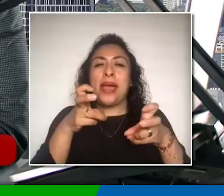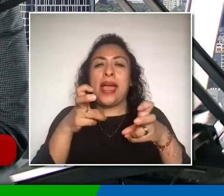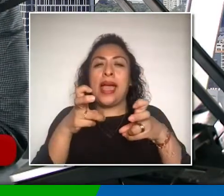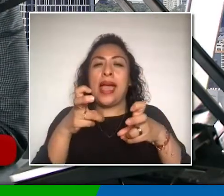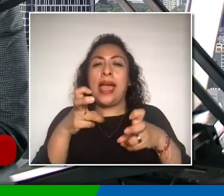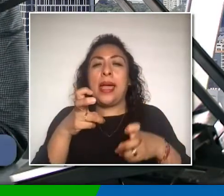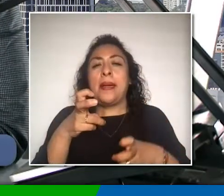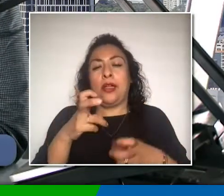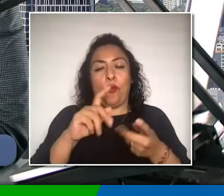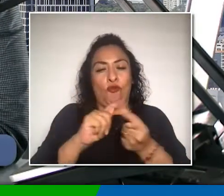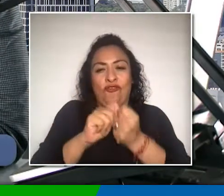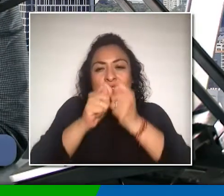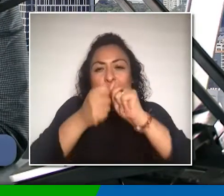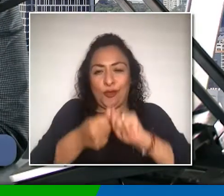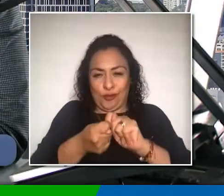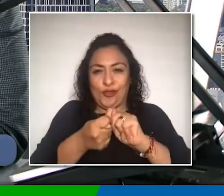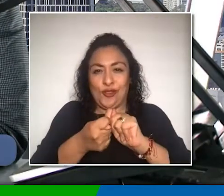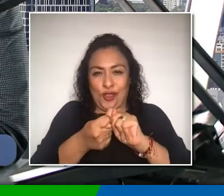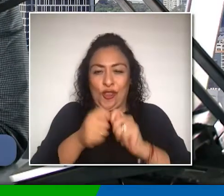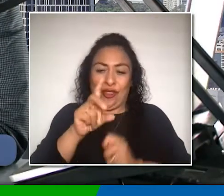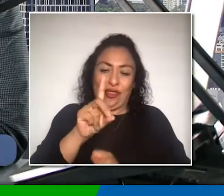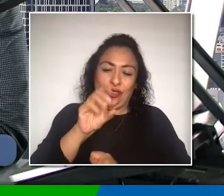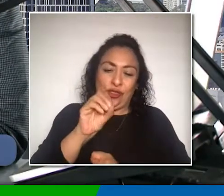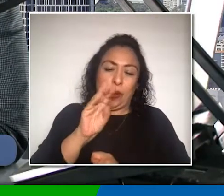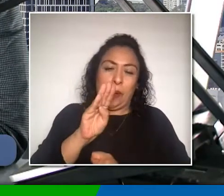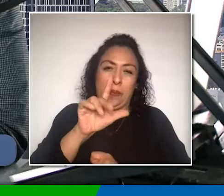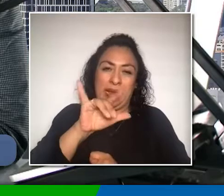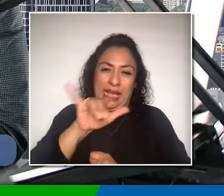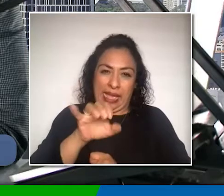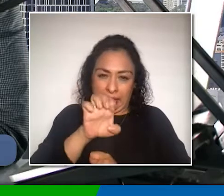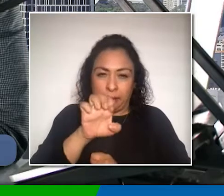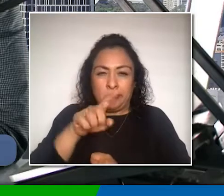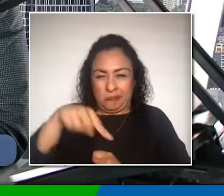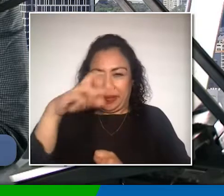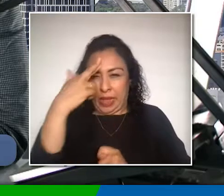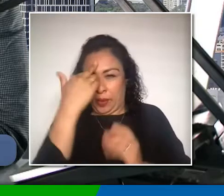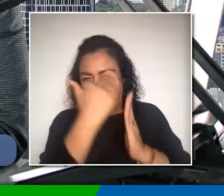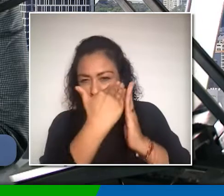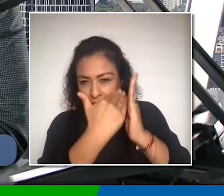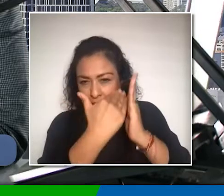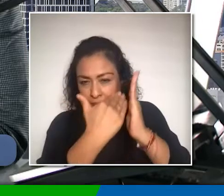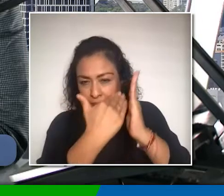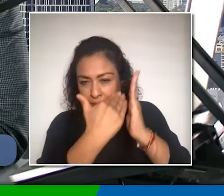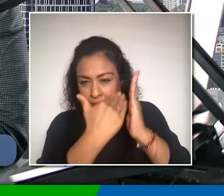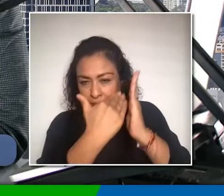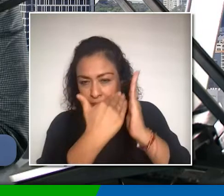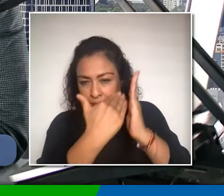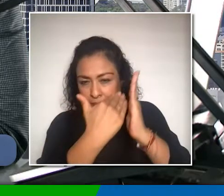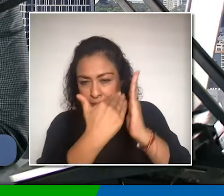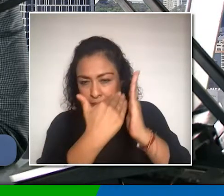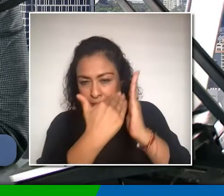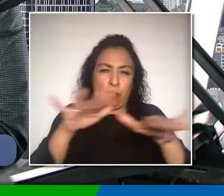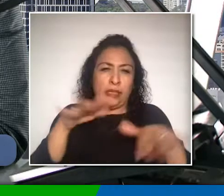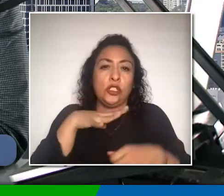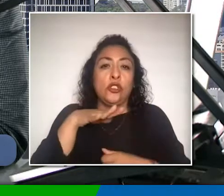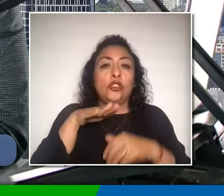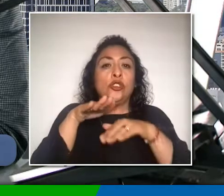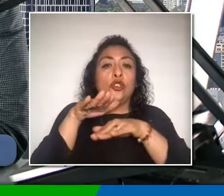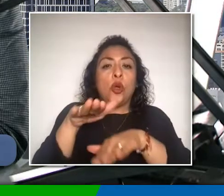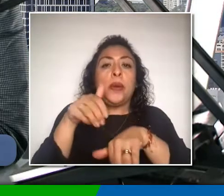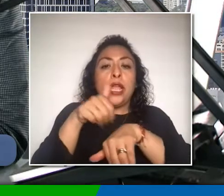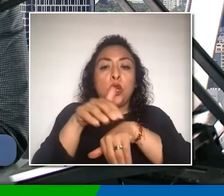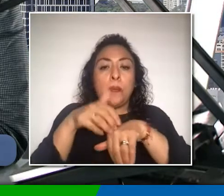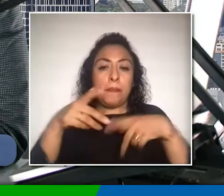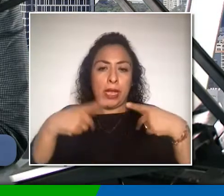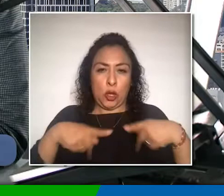las disposiciones. Y les compartí un dato sobre el número de personas que en el país